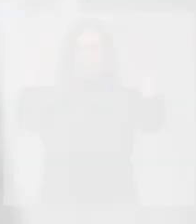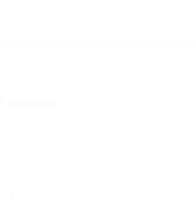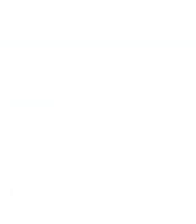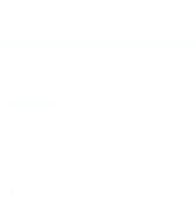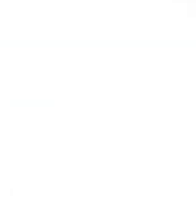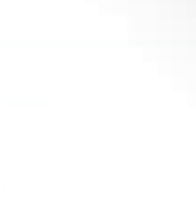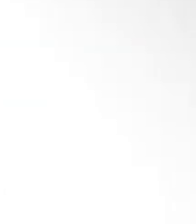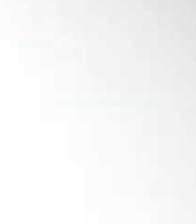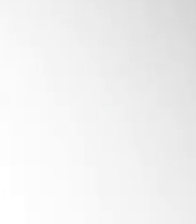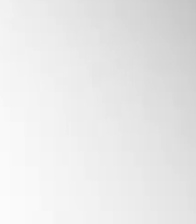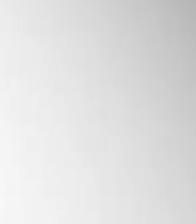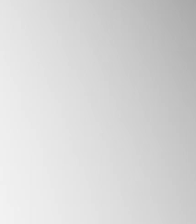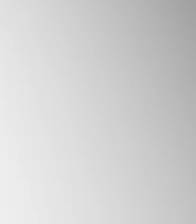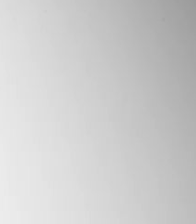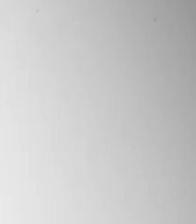Aplausos.